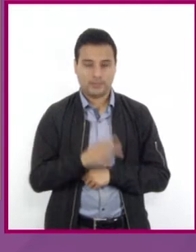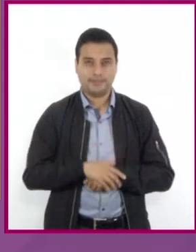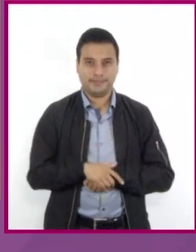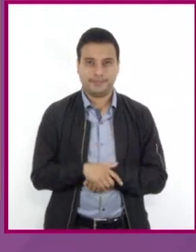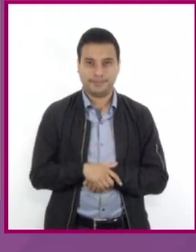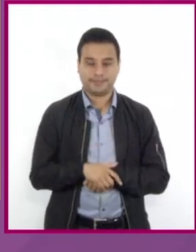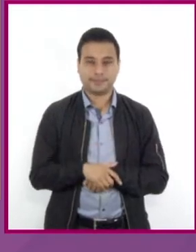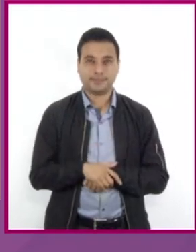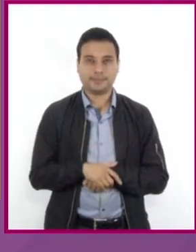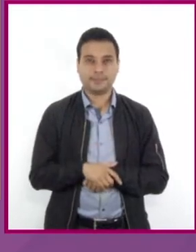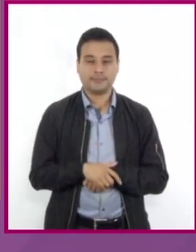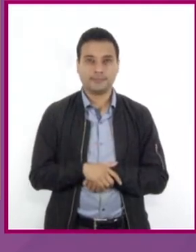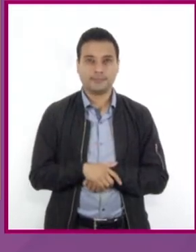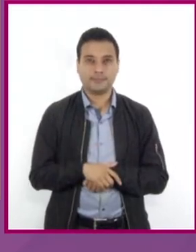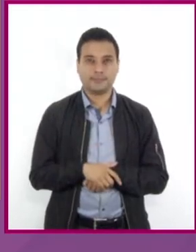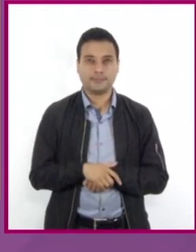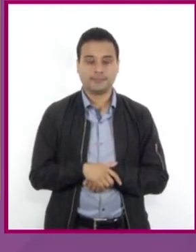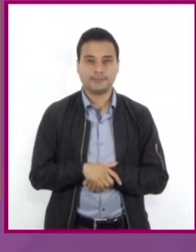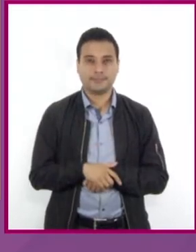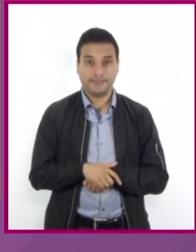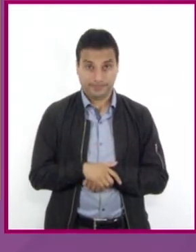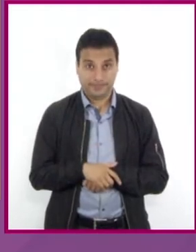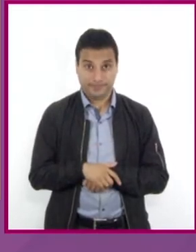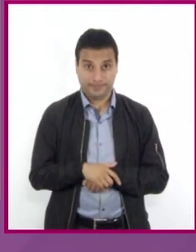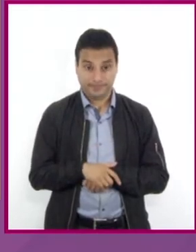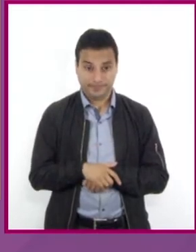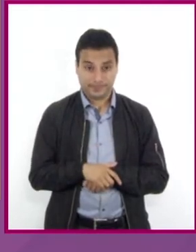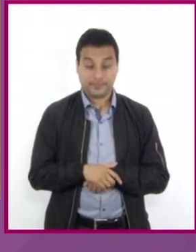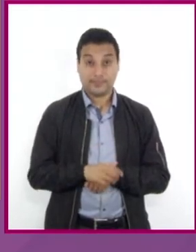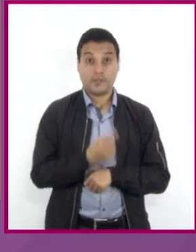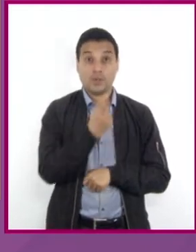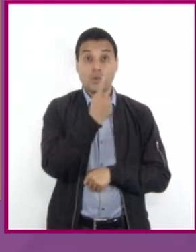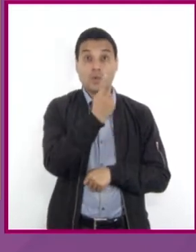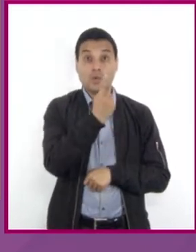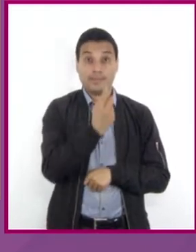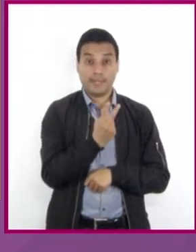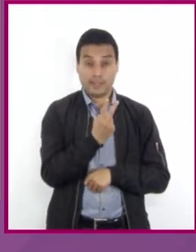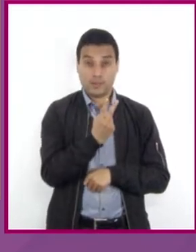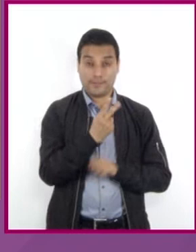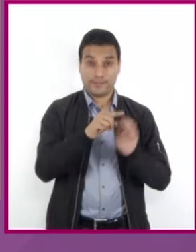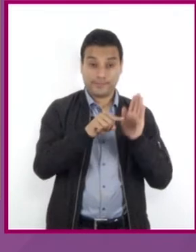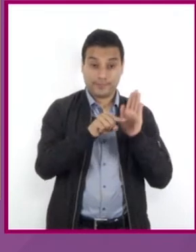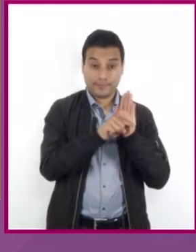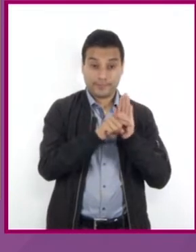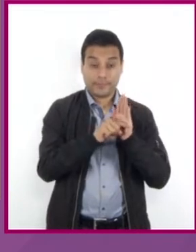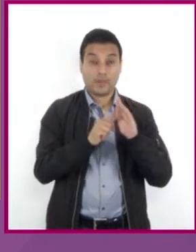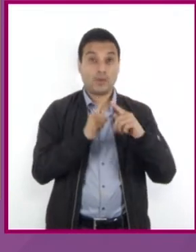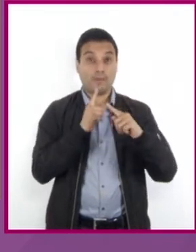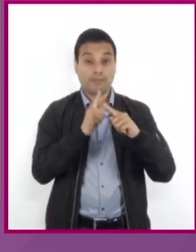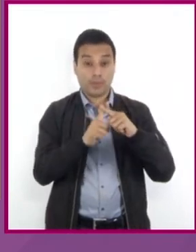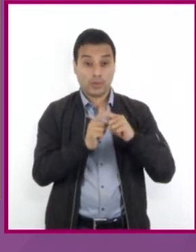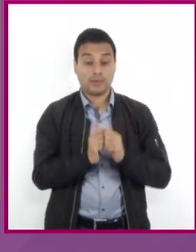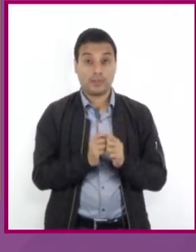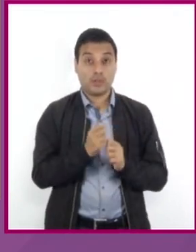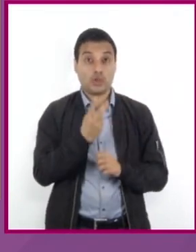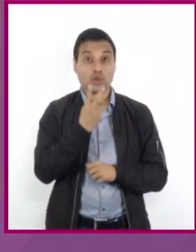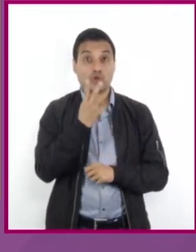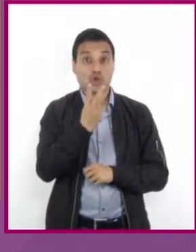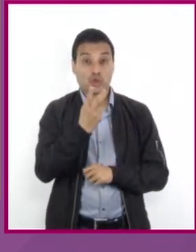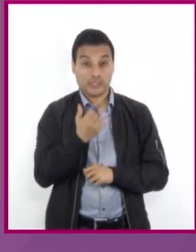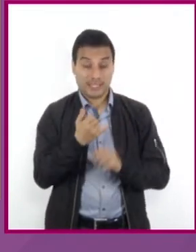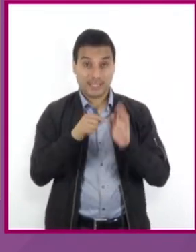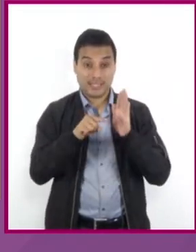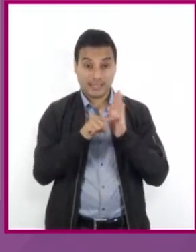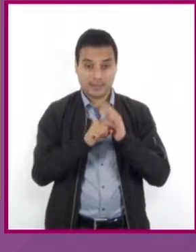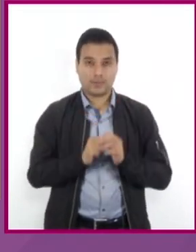de la ecuación. Al multiplicar un medio negativo por 2Y negativo, queda la literal Y